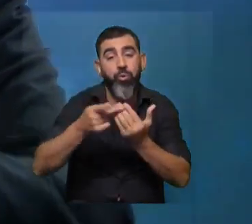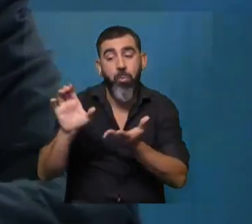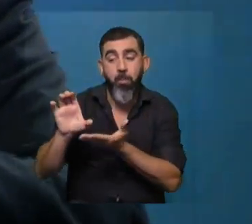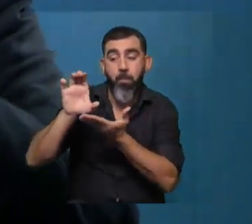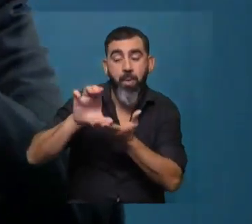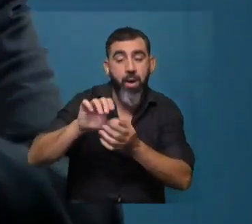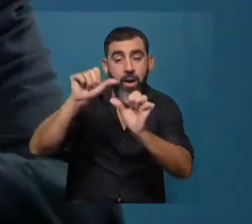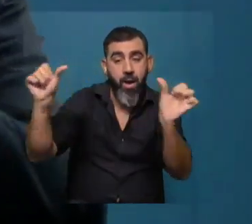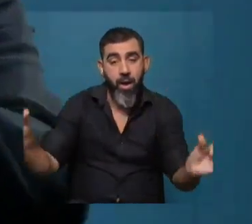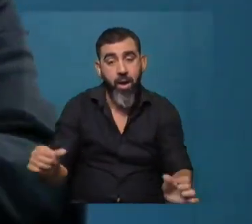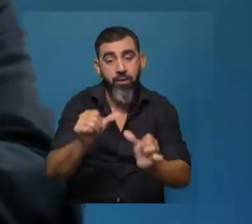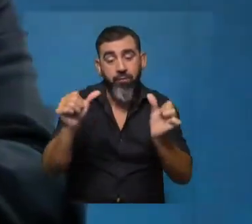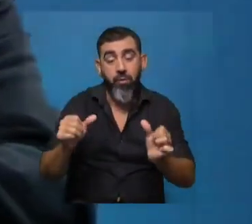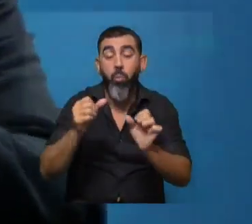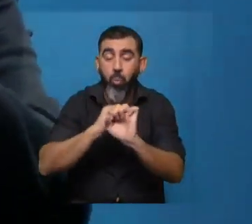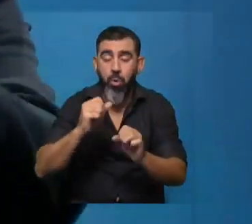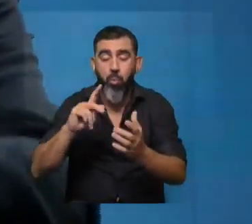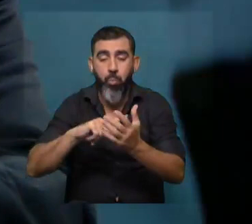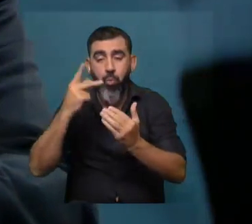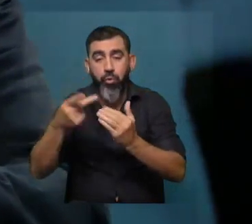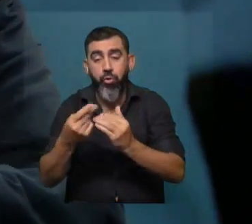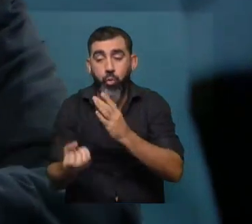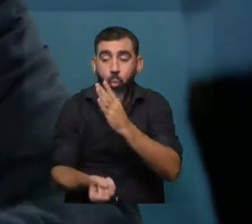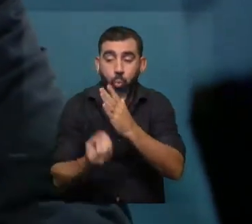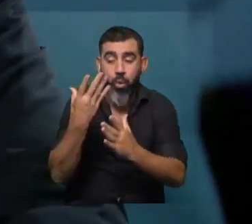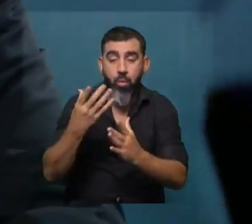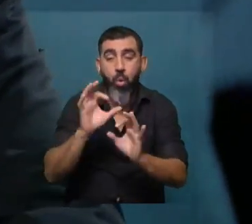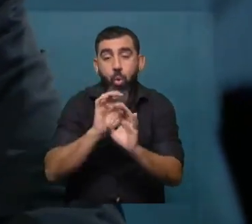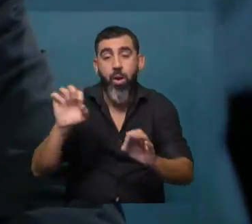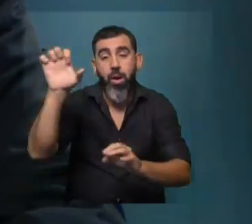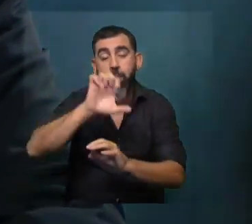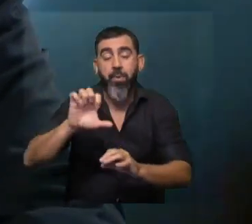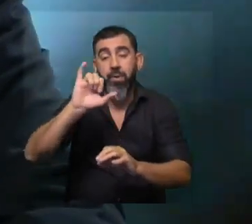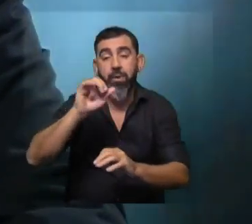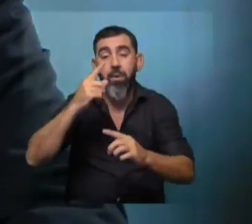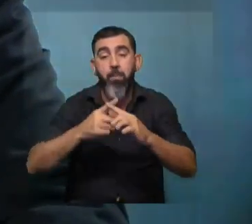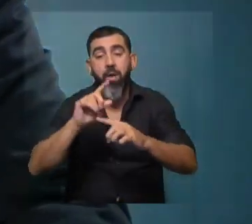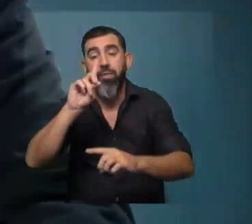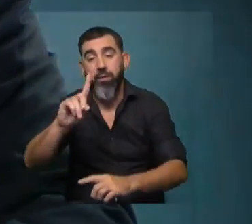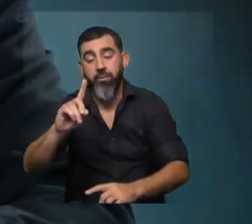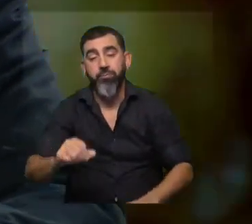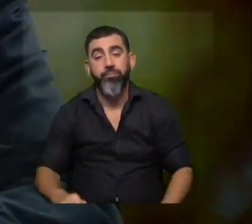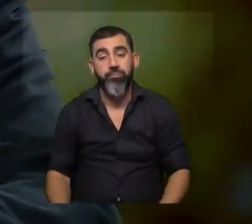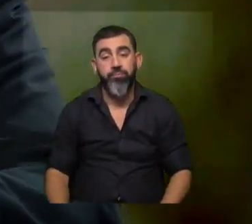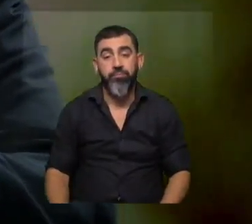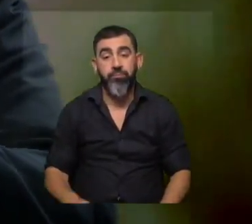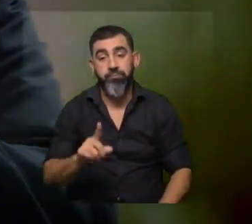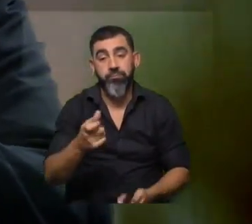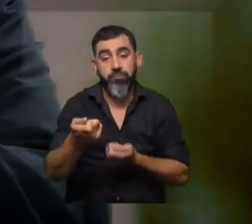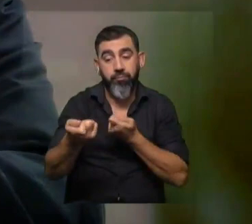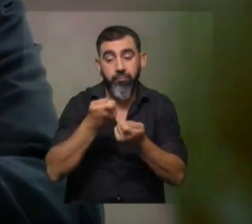actividades puede ser un proyecto nuevo o recurrentes de empresas de I más D y ese crédito fiscal